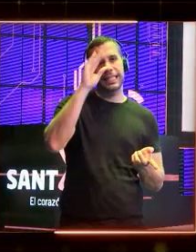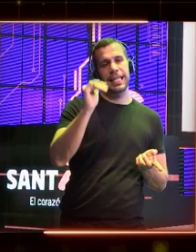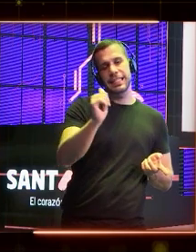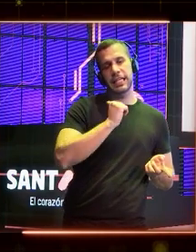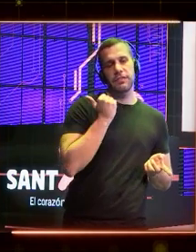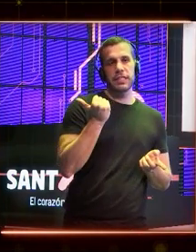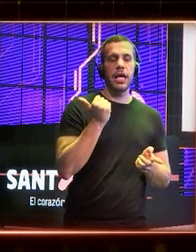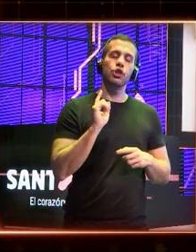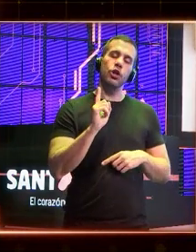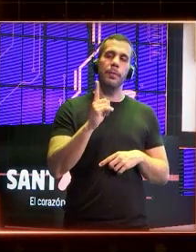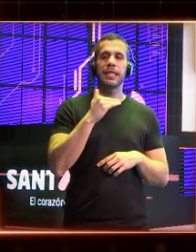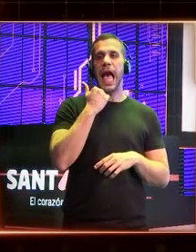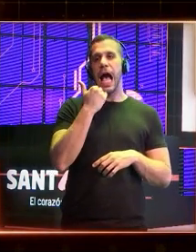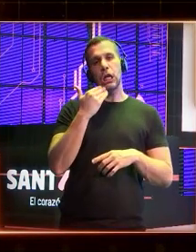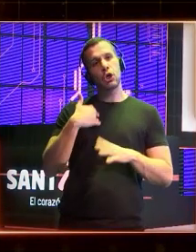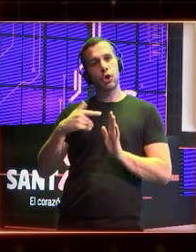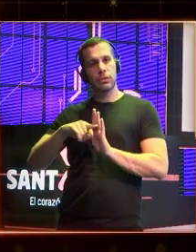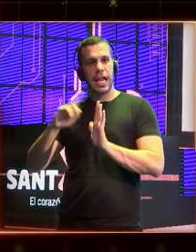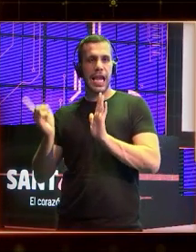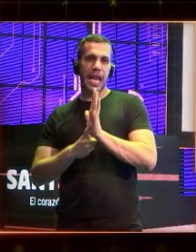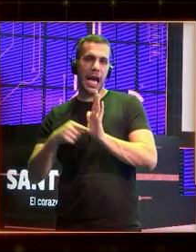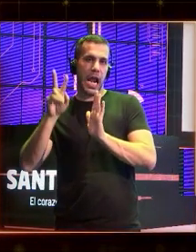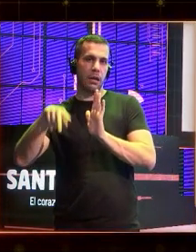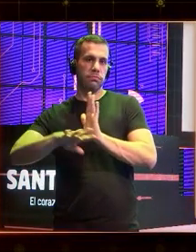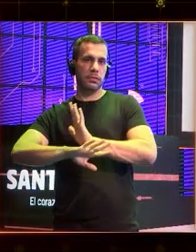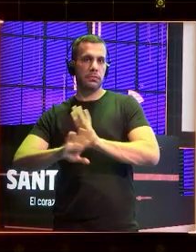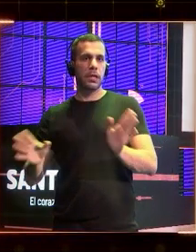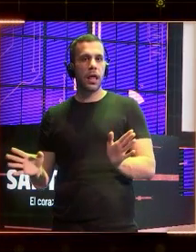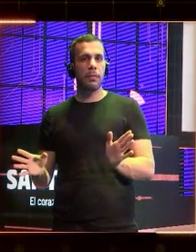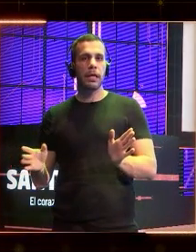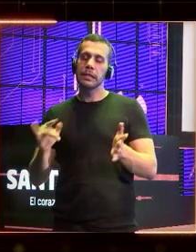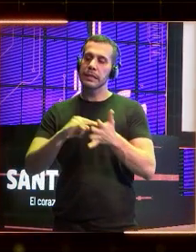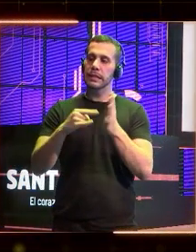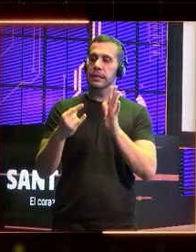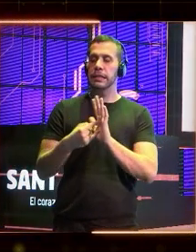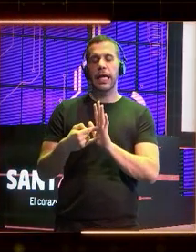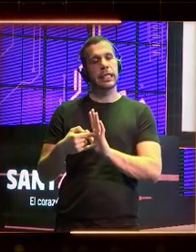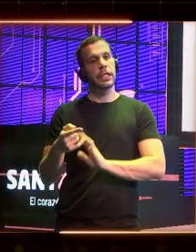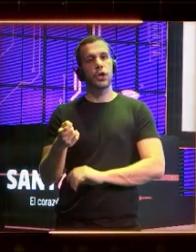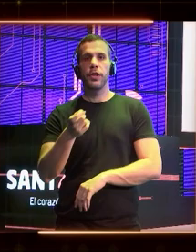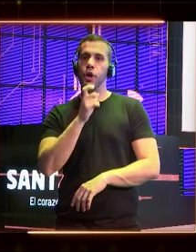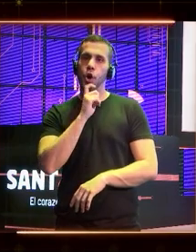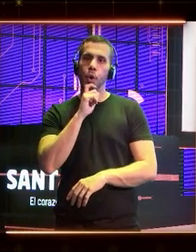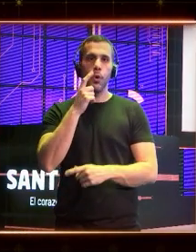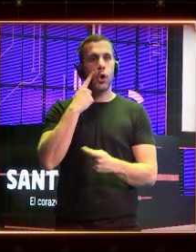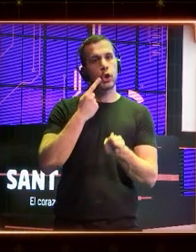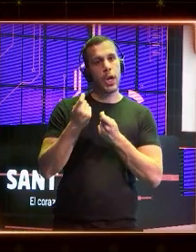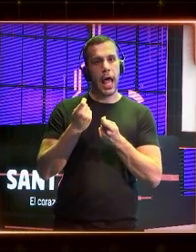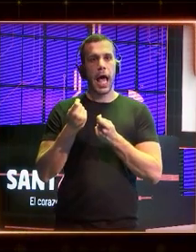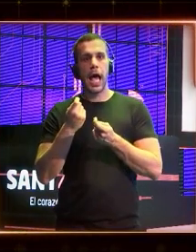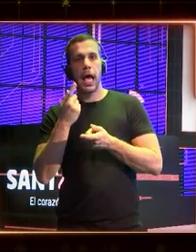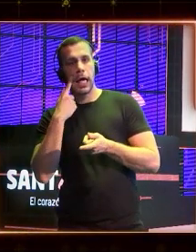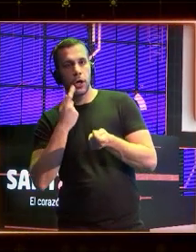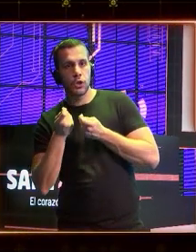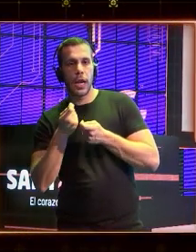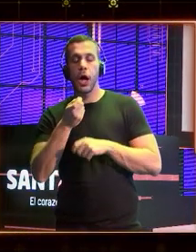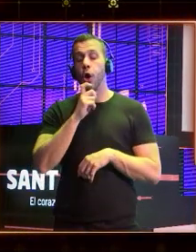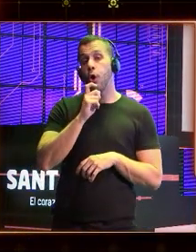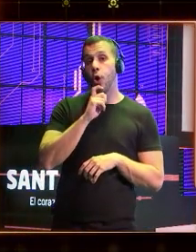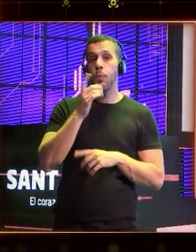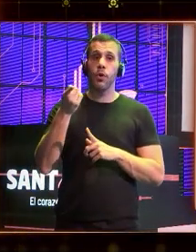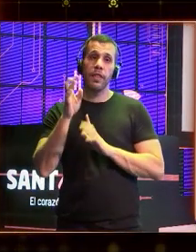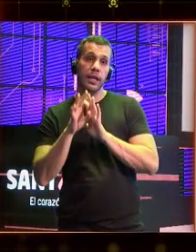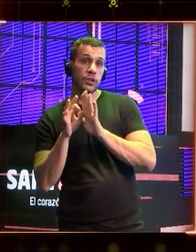solamente legal. No solamente es un estándar técnico de cómo hemos de auditar y tener los controles de calidad del software que por supuesto